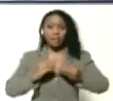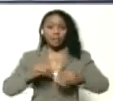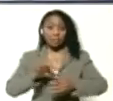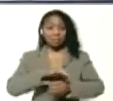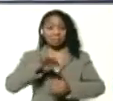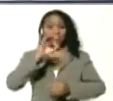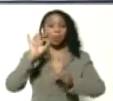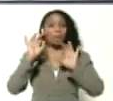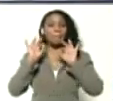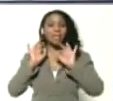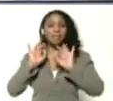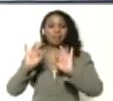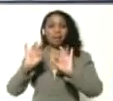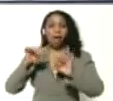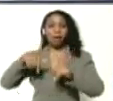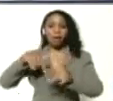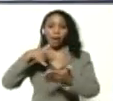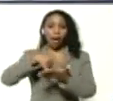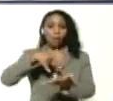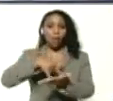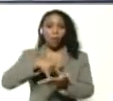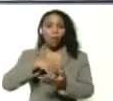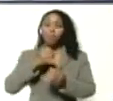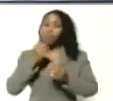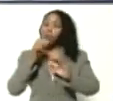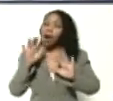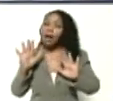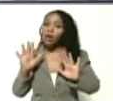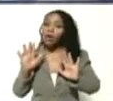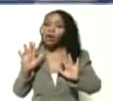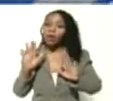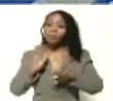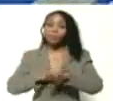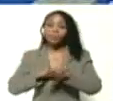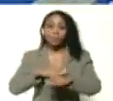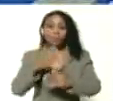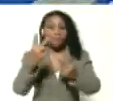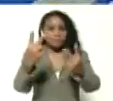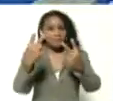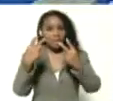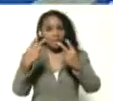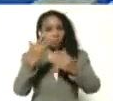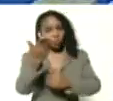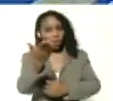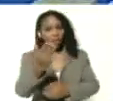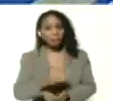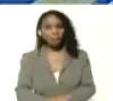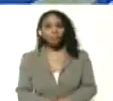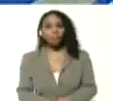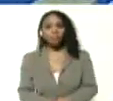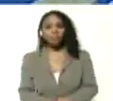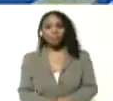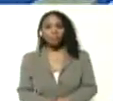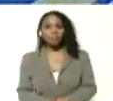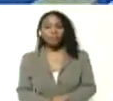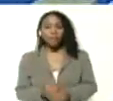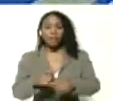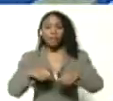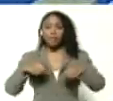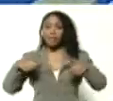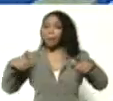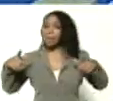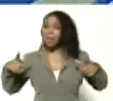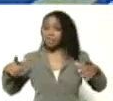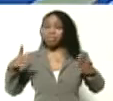especial de Carabobo de aquí a Carabobo bueno precisamente fíjense ustedes tremenda jornada